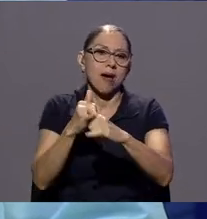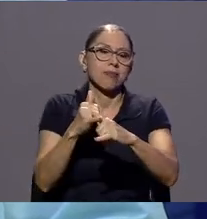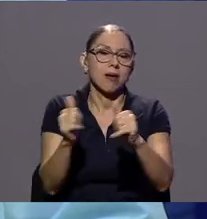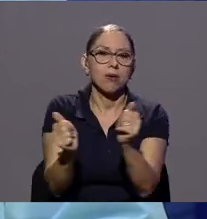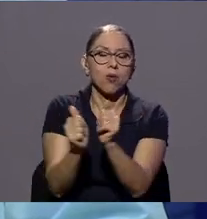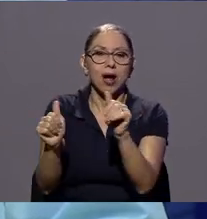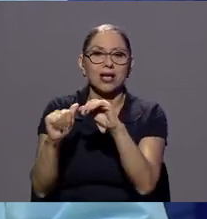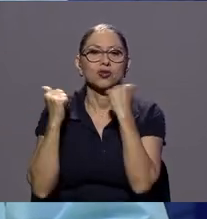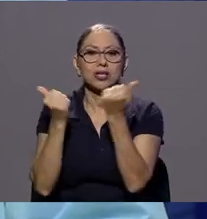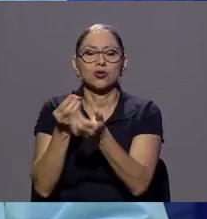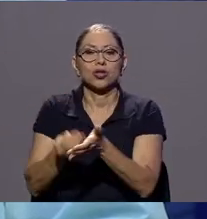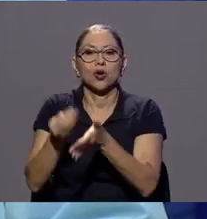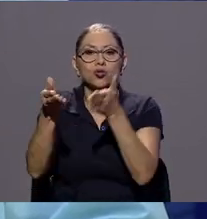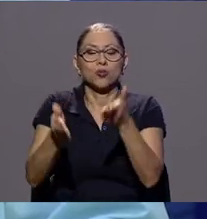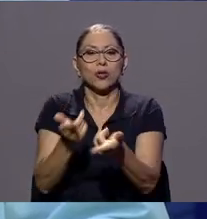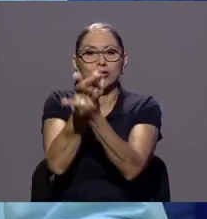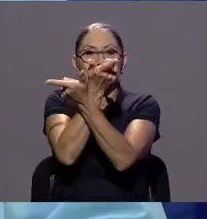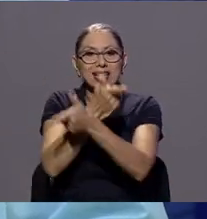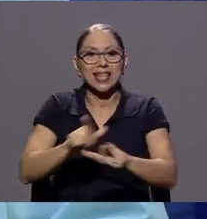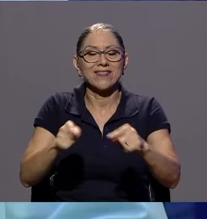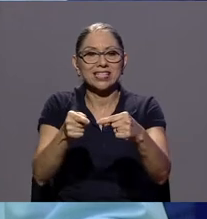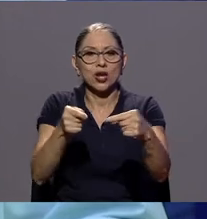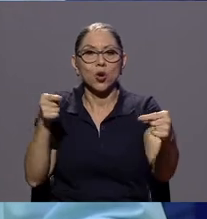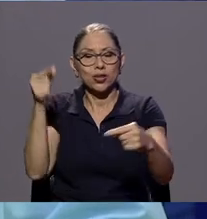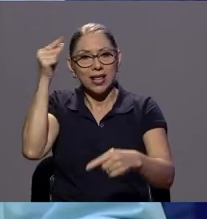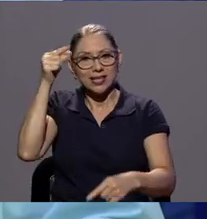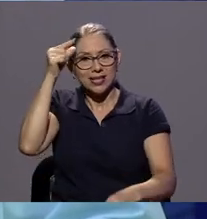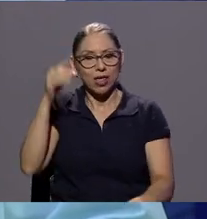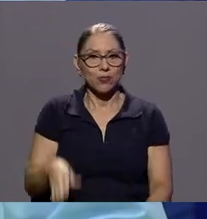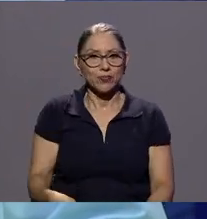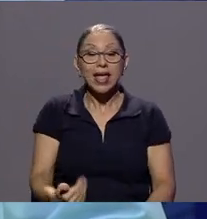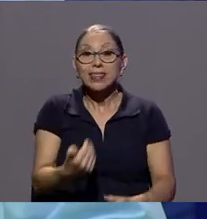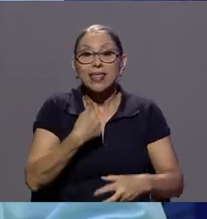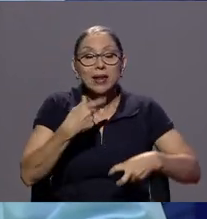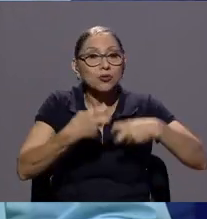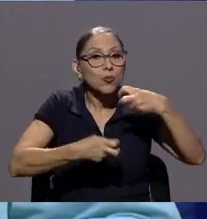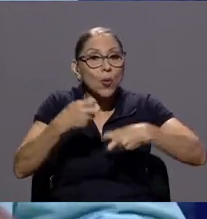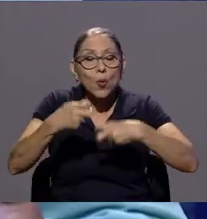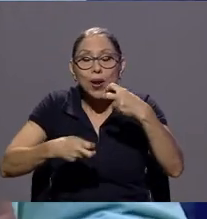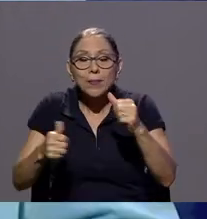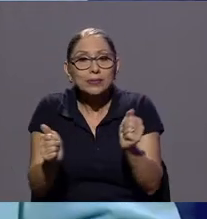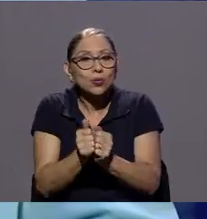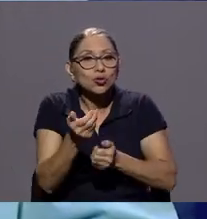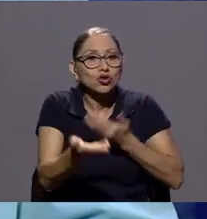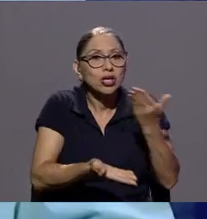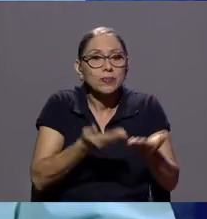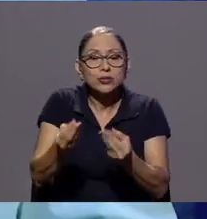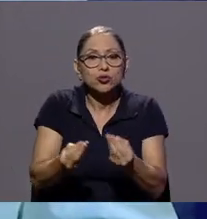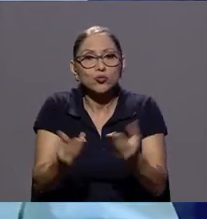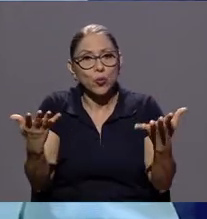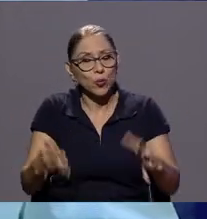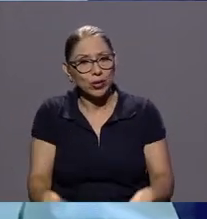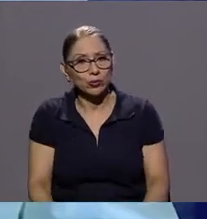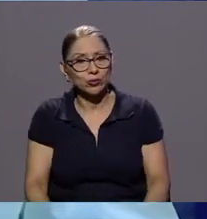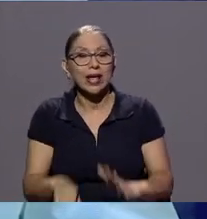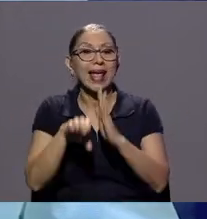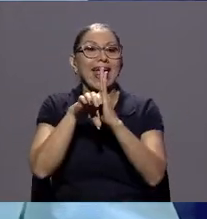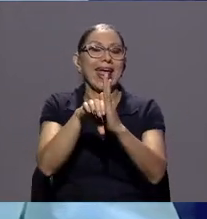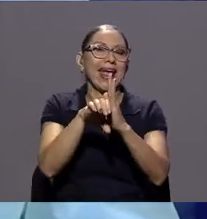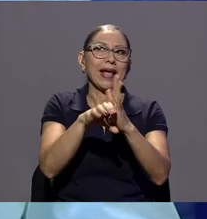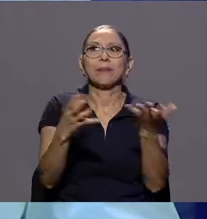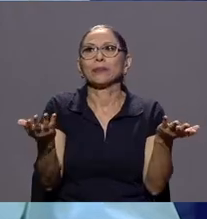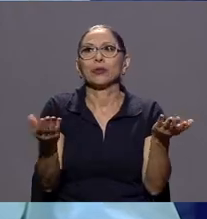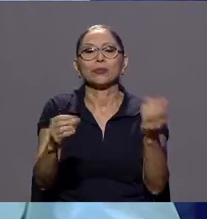consumidores libres en contra del estado tenemos problemas en materia de servicios públicos en donde por ejemplo en materia de buses